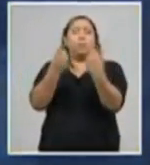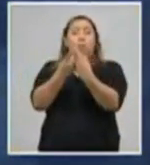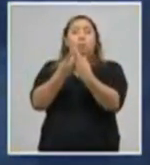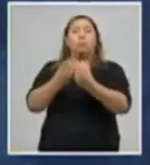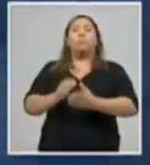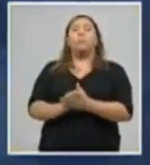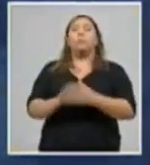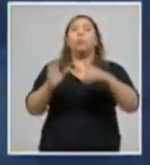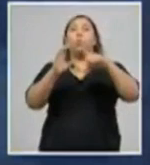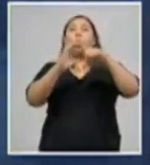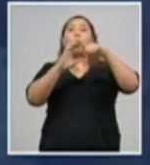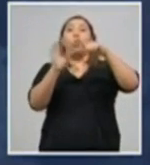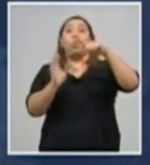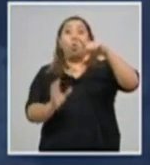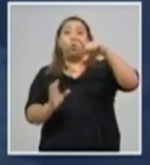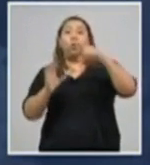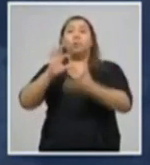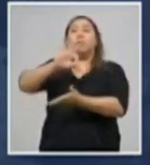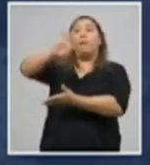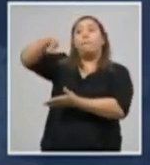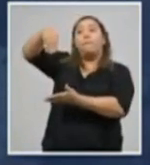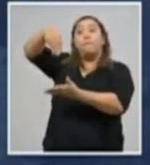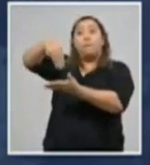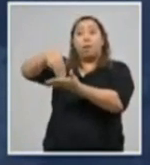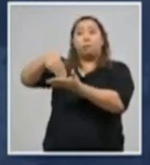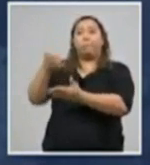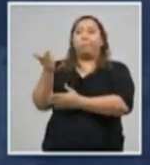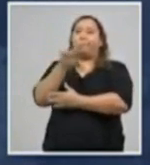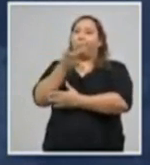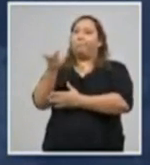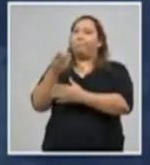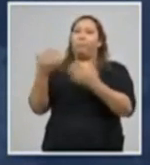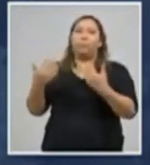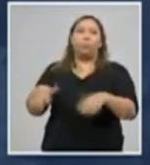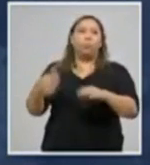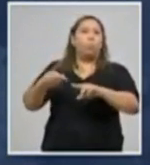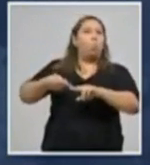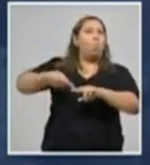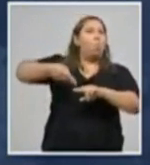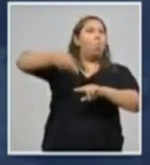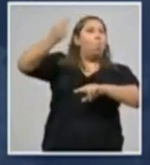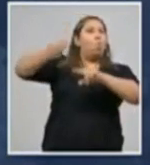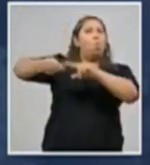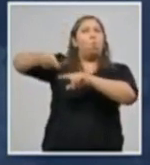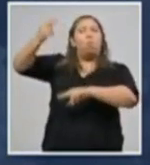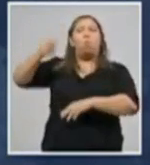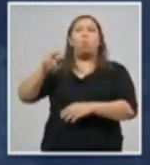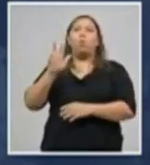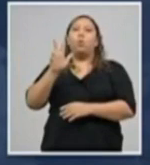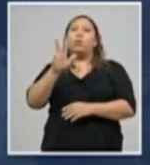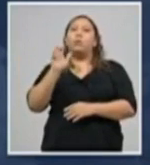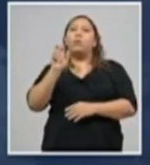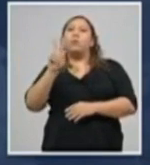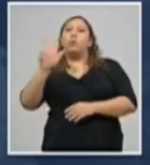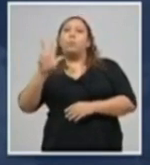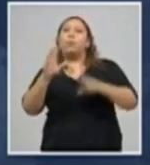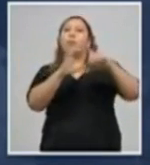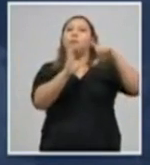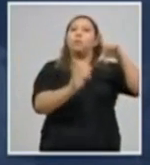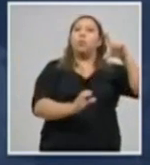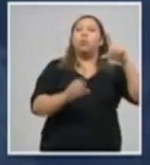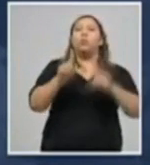departamento de Cortés y Francisco Morazán los departamentos con el mayor número de casos, 323 para Cortés,